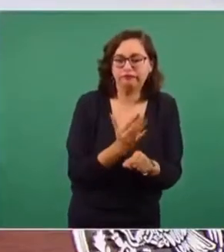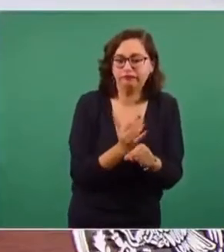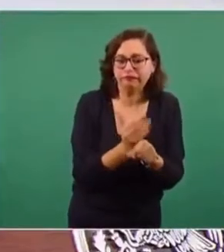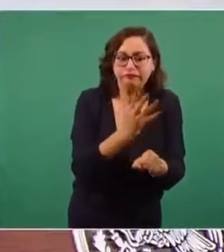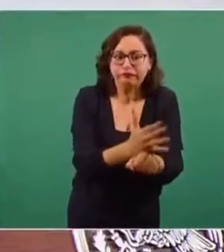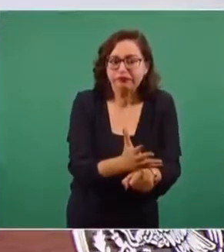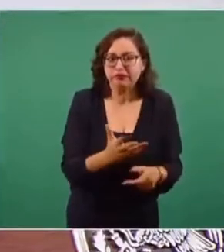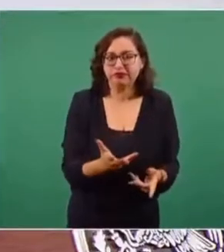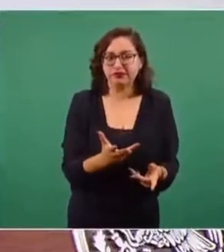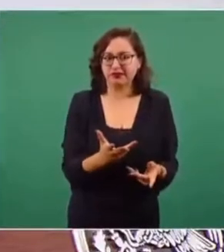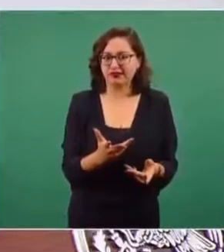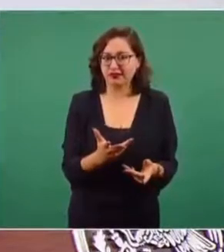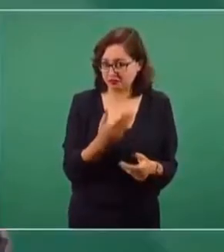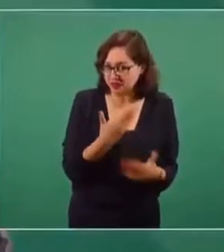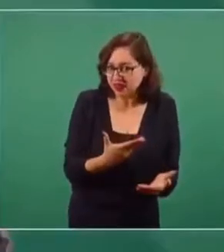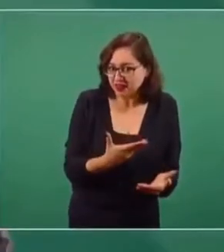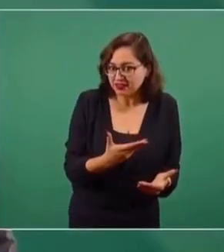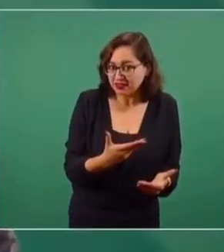participe un candidato?